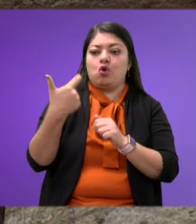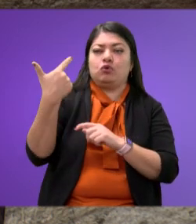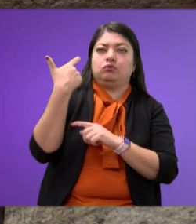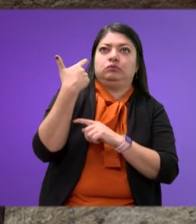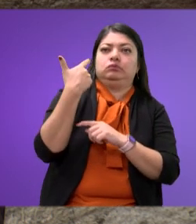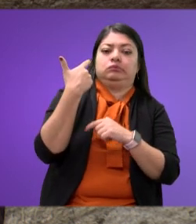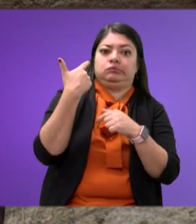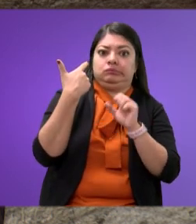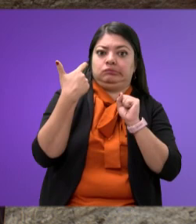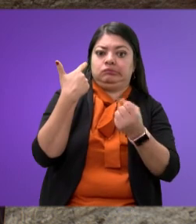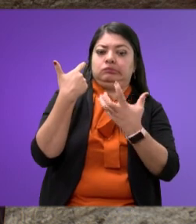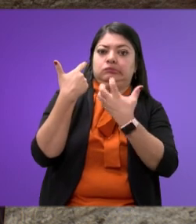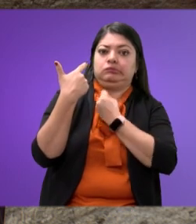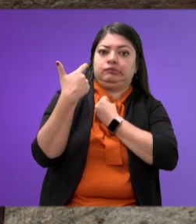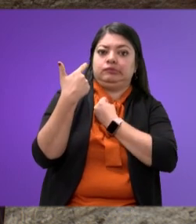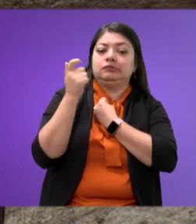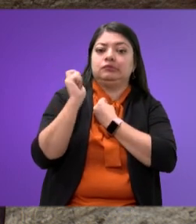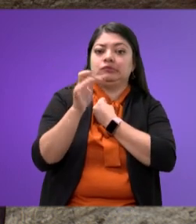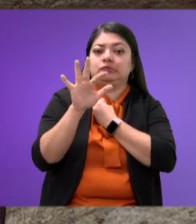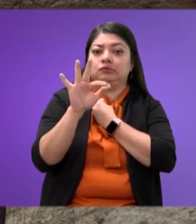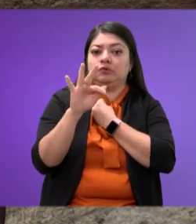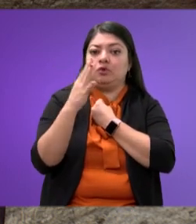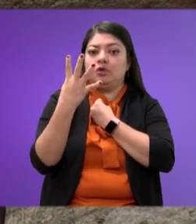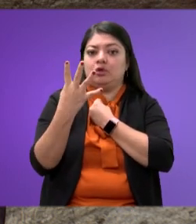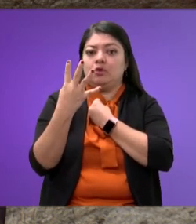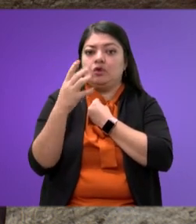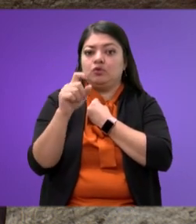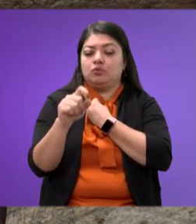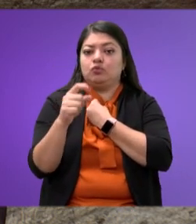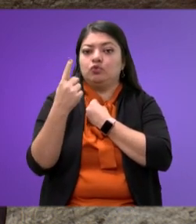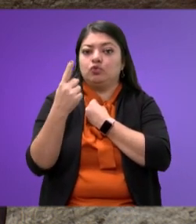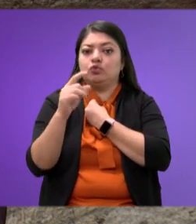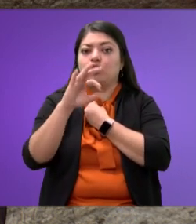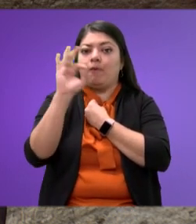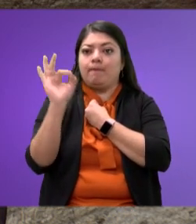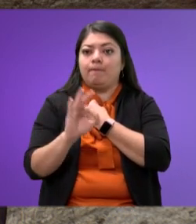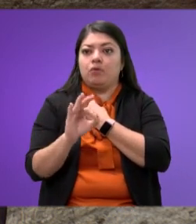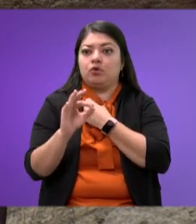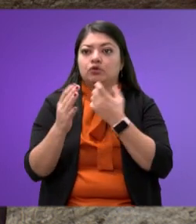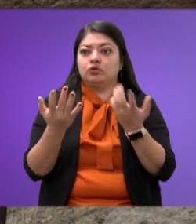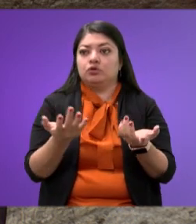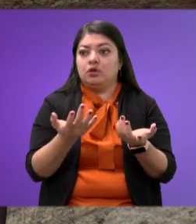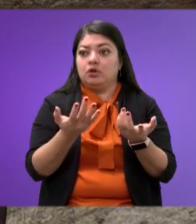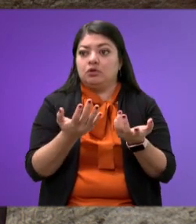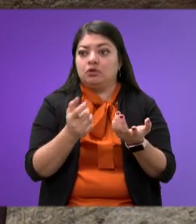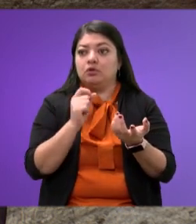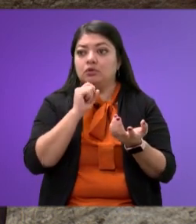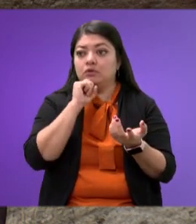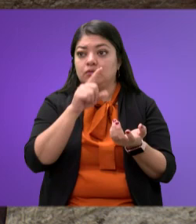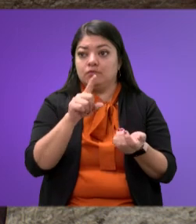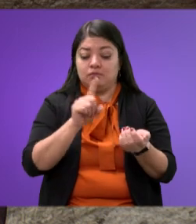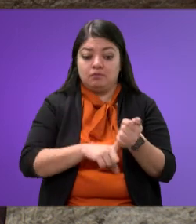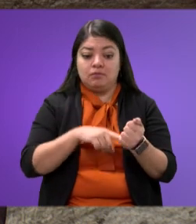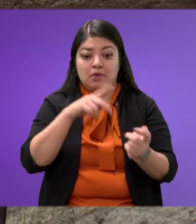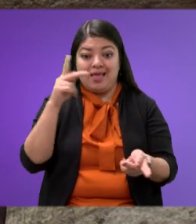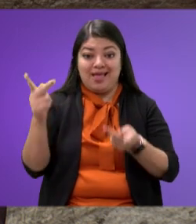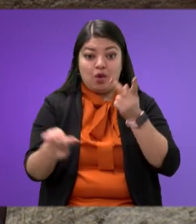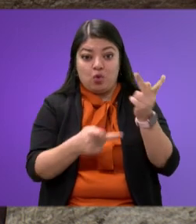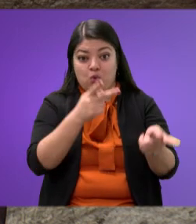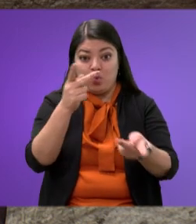son el 44.1%. Y en la misma encuesta nacional